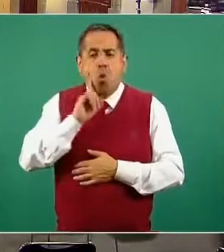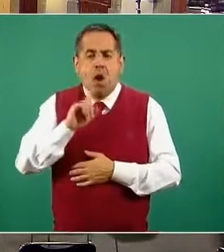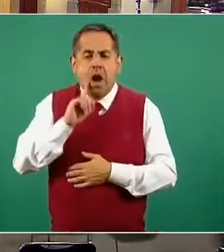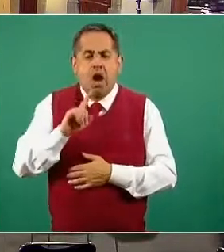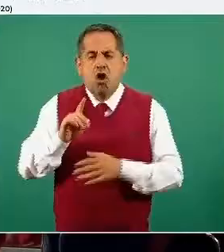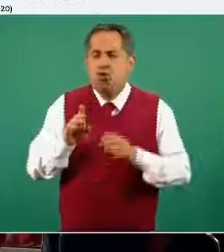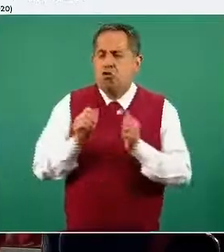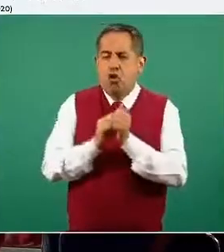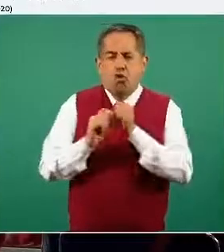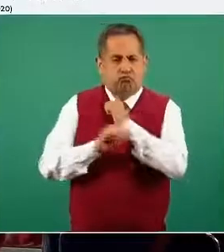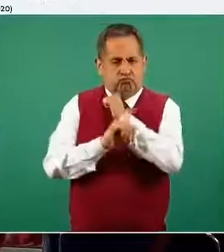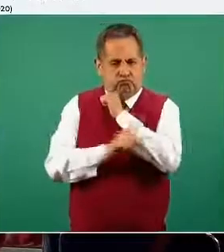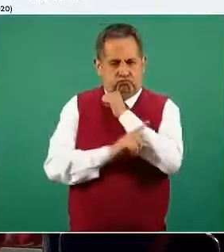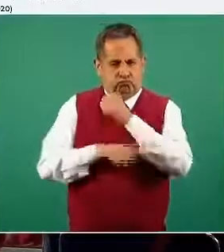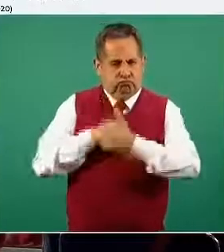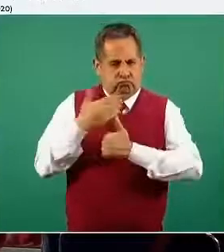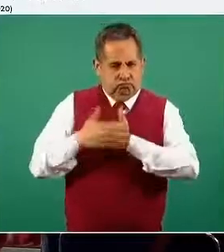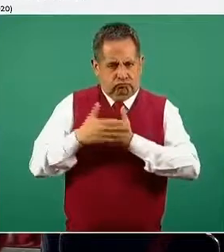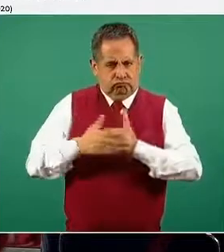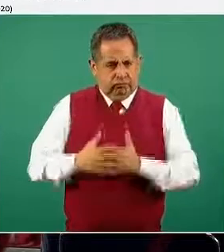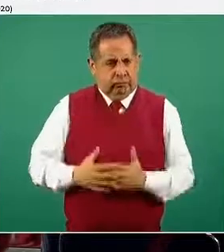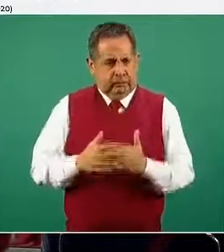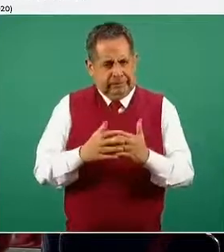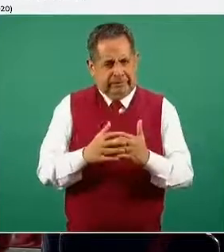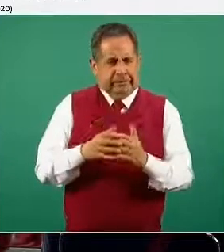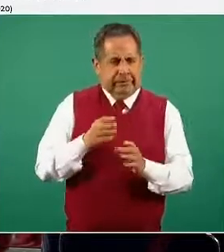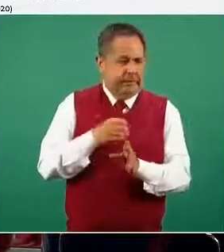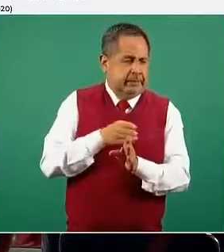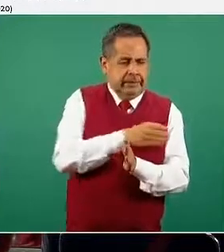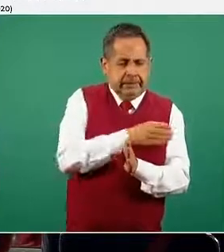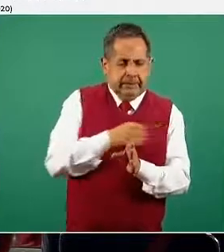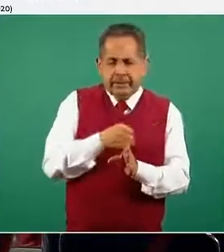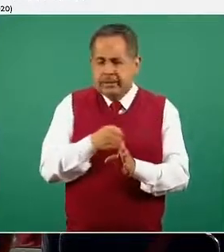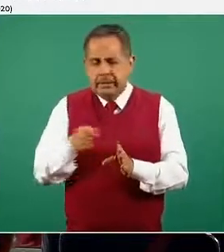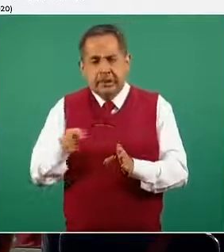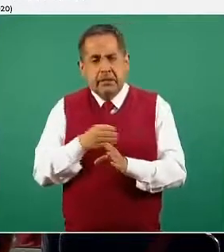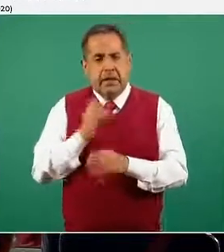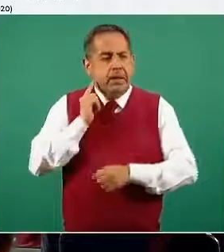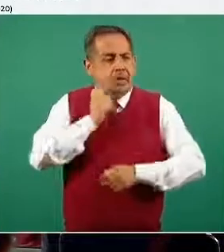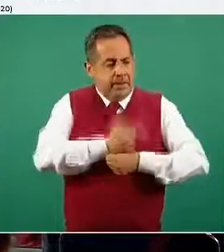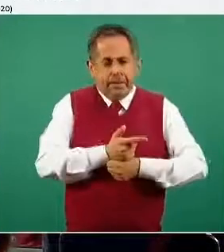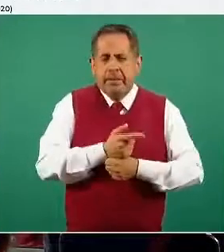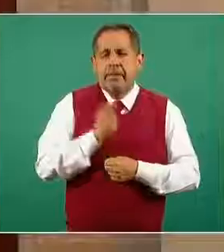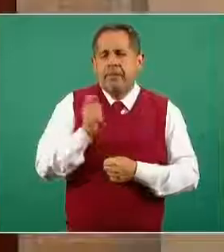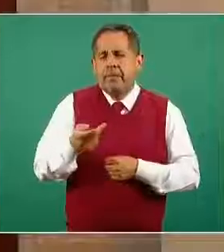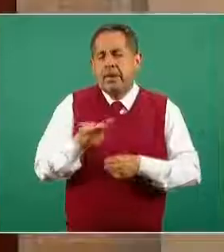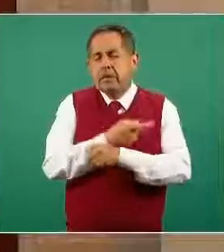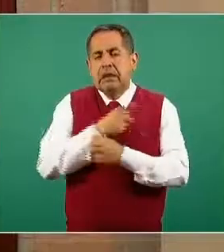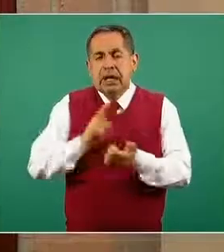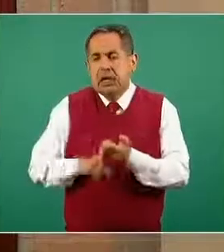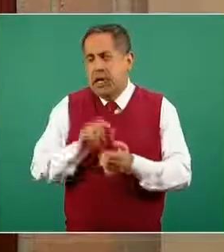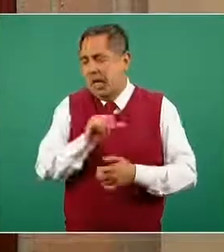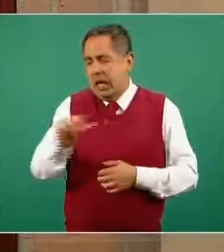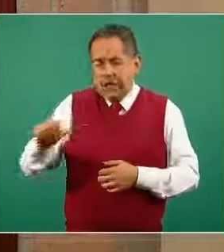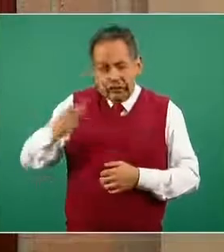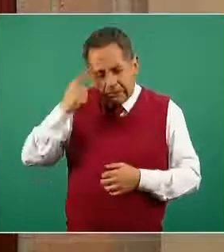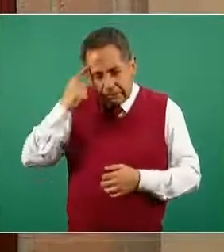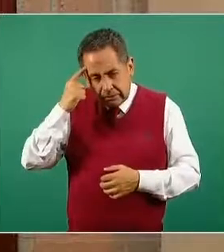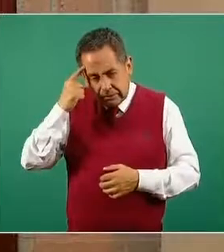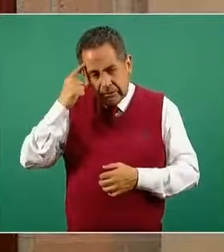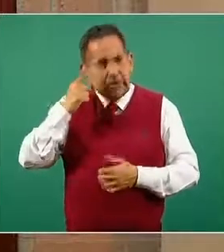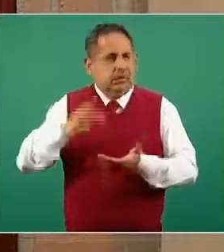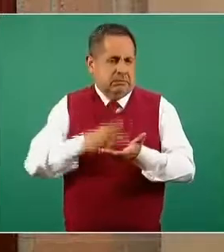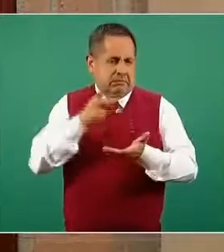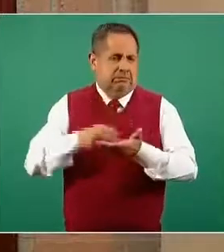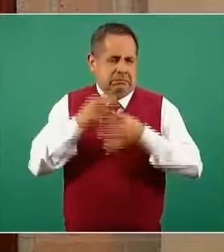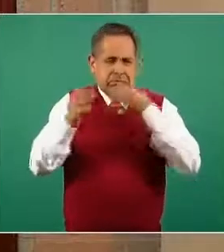inclusive en la fase de porperio, ha sido identificada desde principios de la epidemia y hemos abordado el tema en